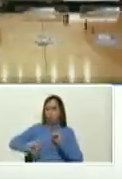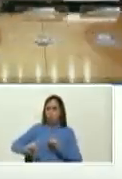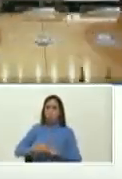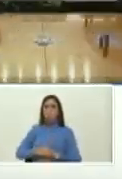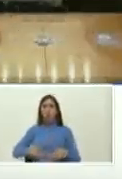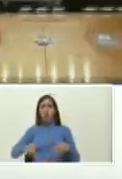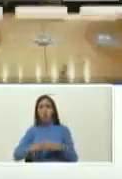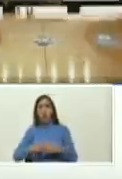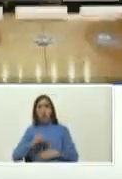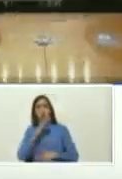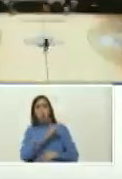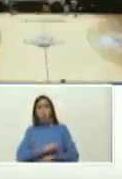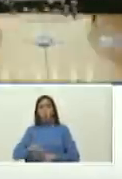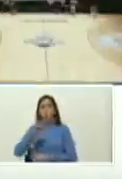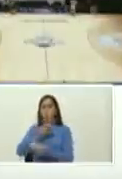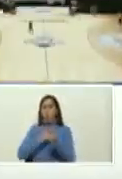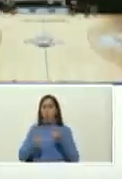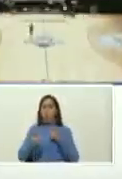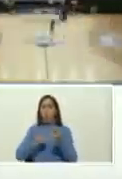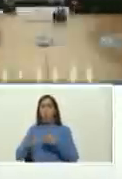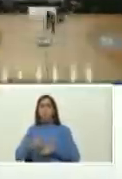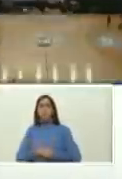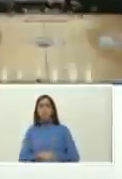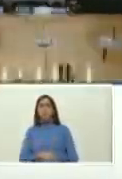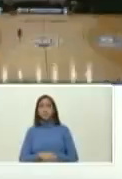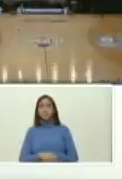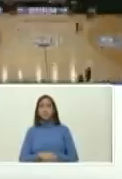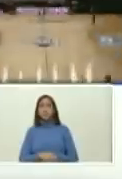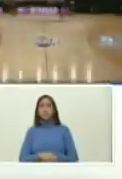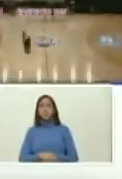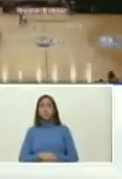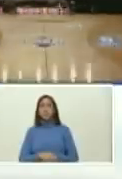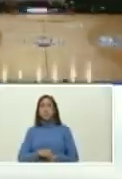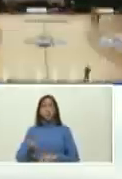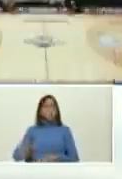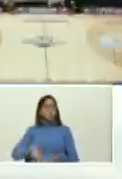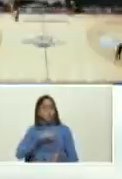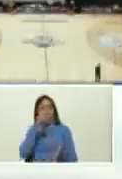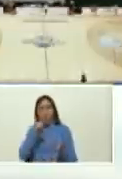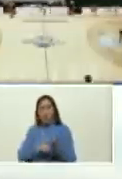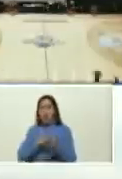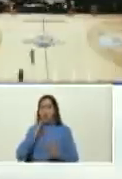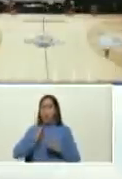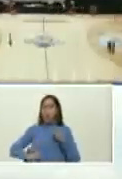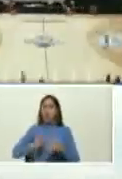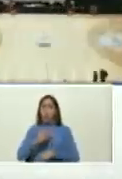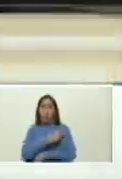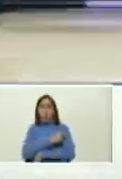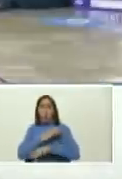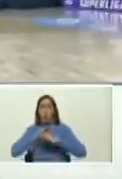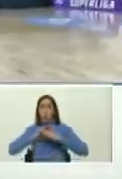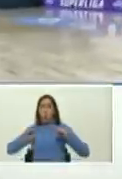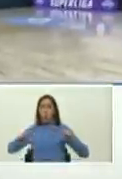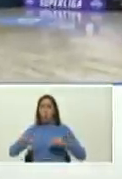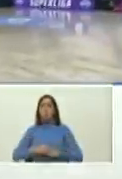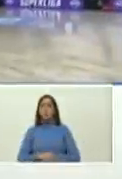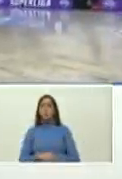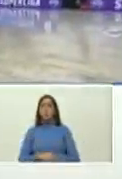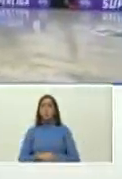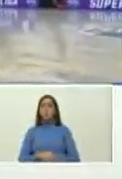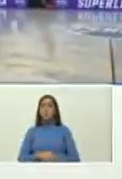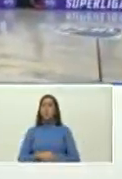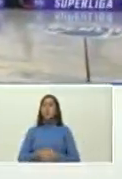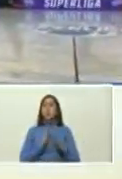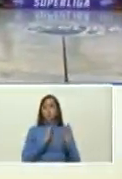presidencial de control y prevención del COVID-19 con el 100% de los atletas vacunados y de toda la parte